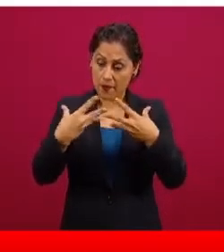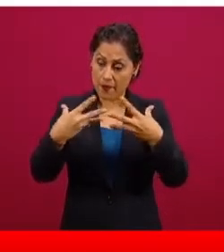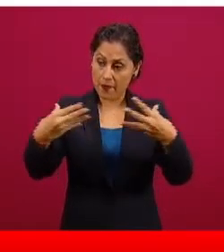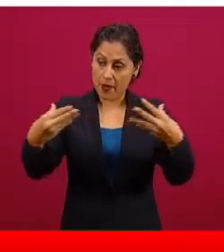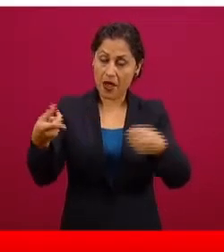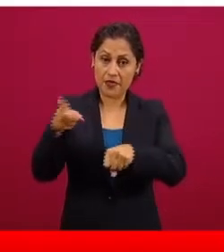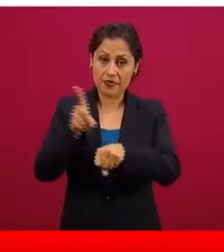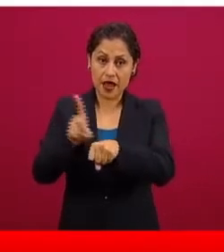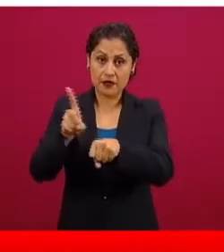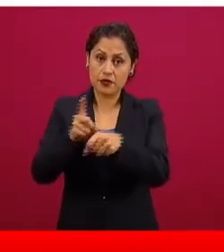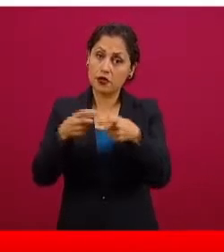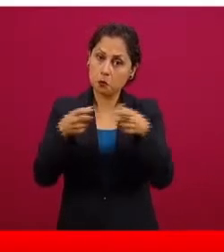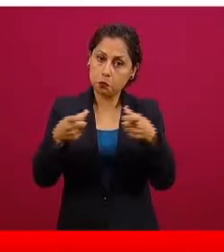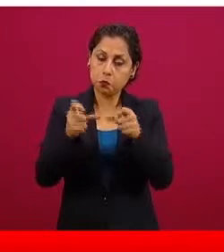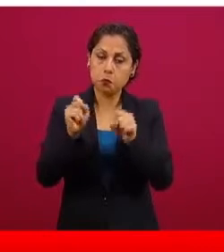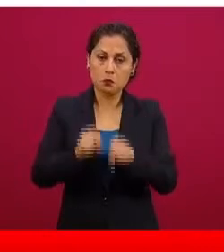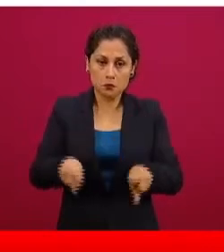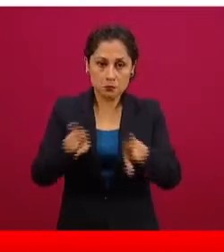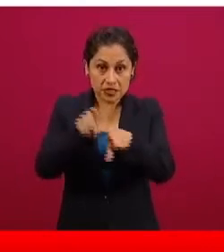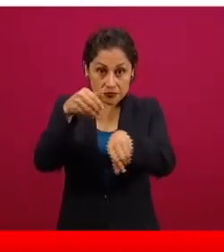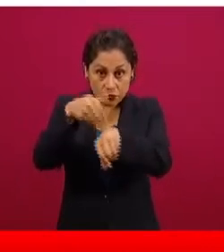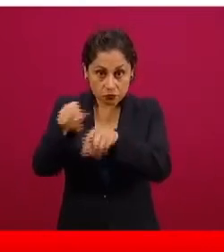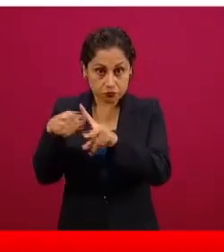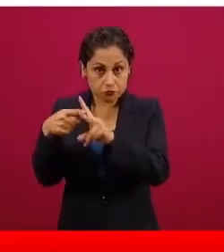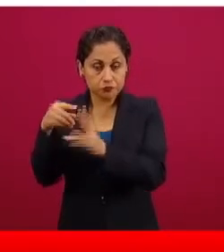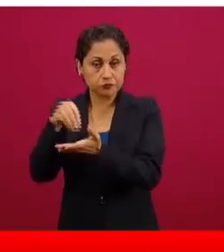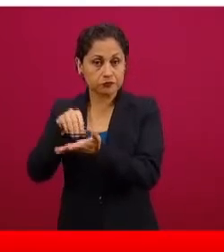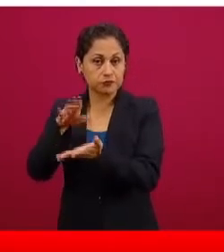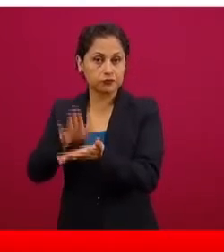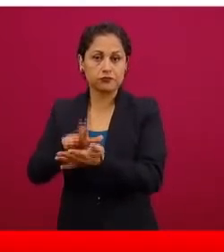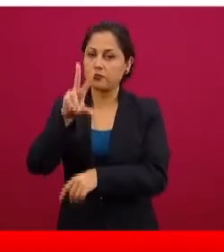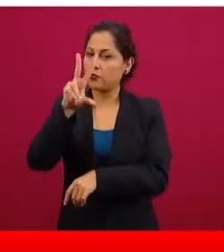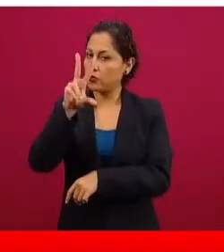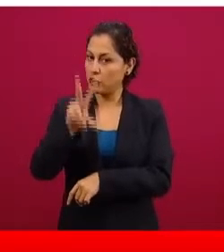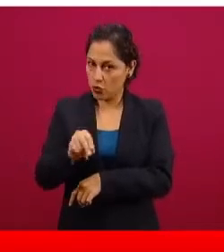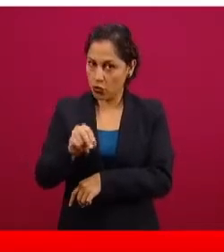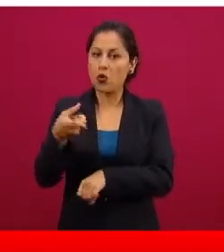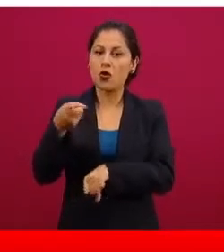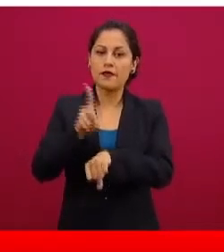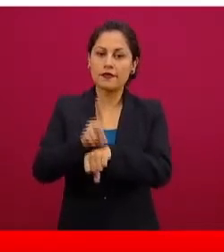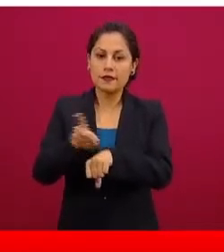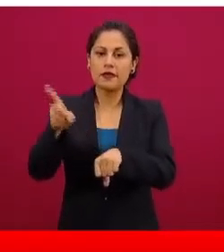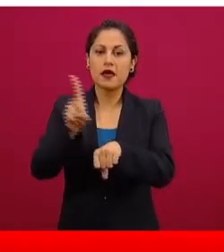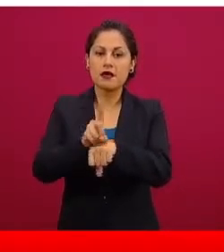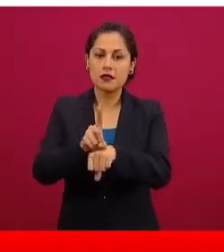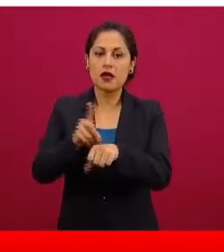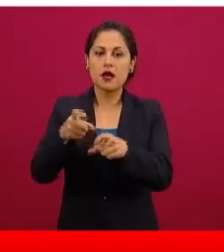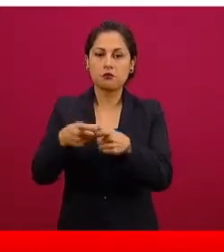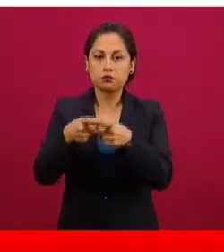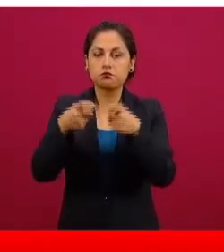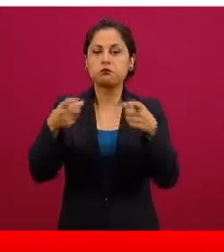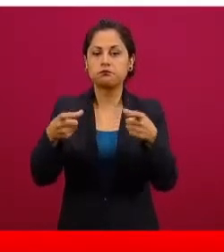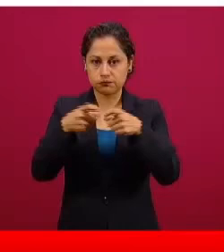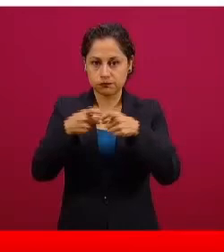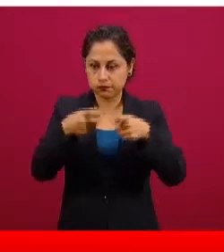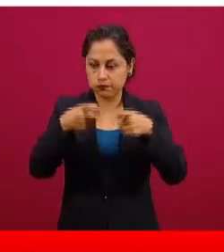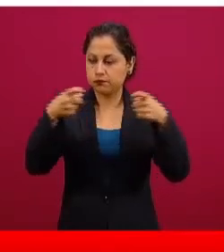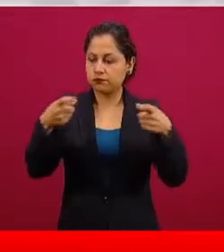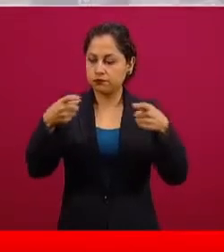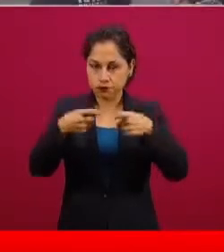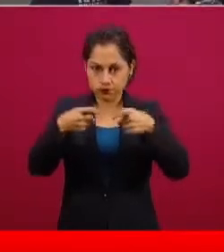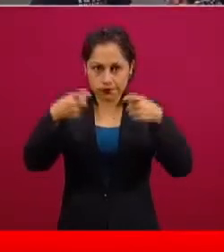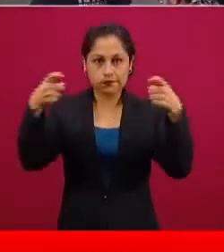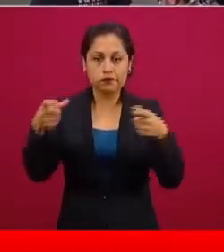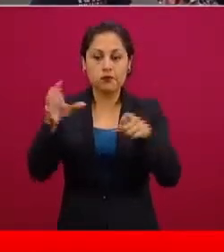día o en el mismo número, sino que se van multiplicando cada día, producto del acúmulo de